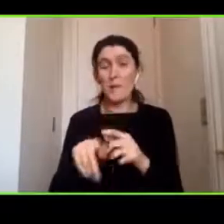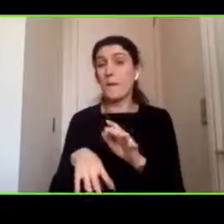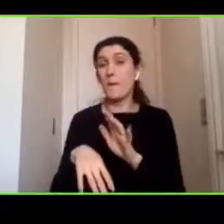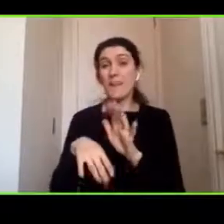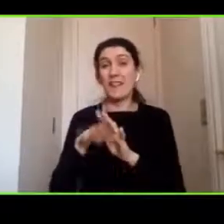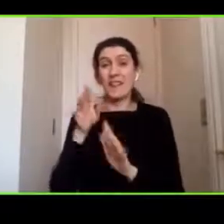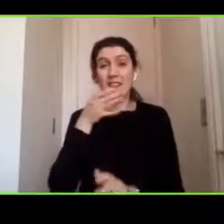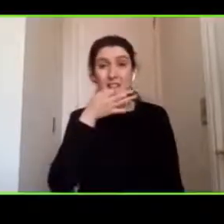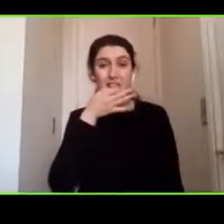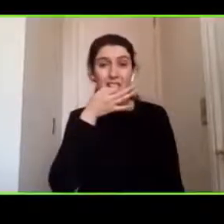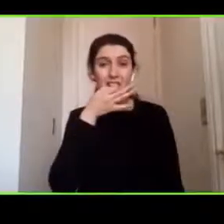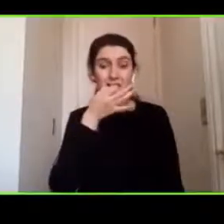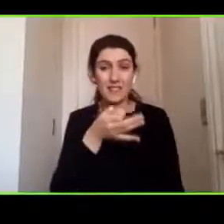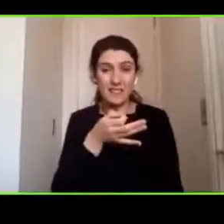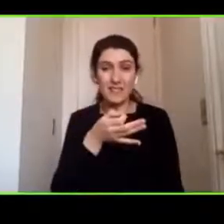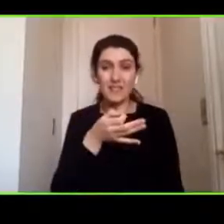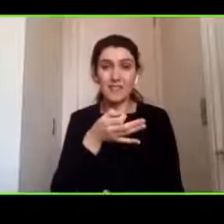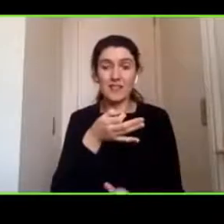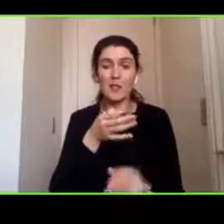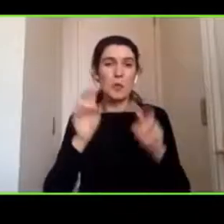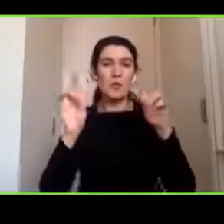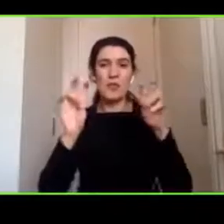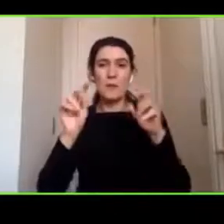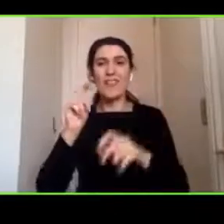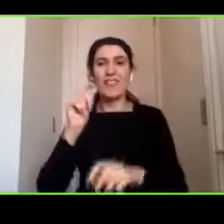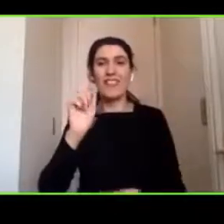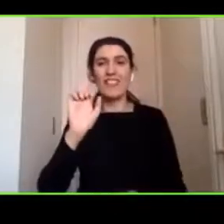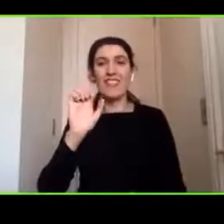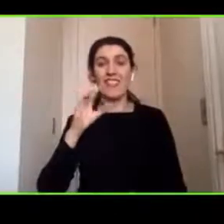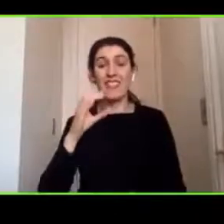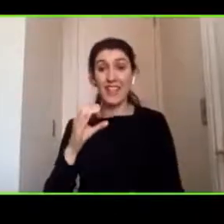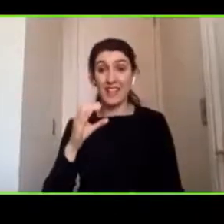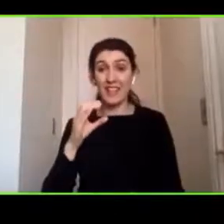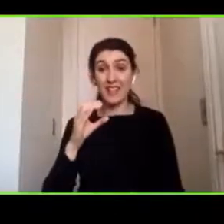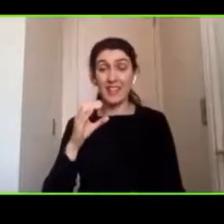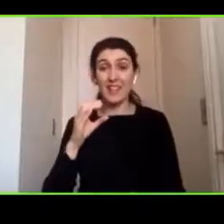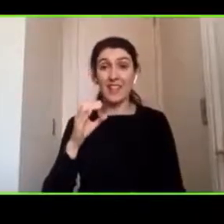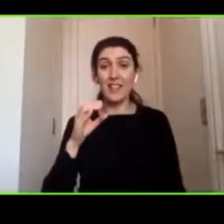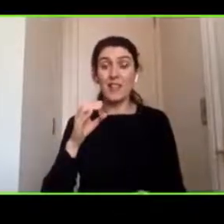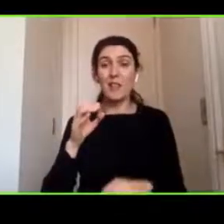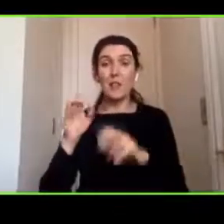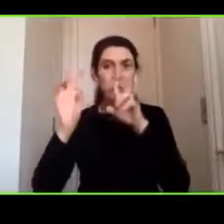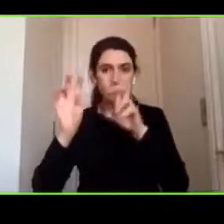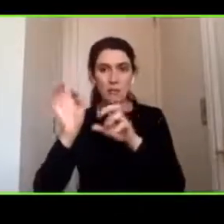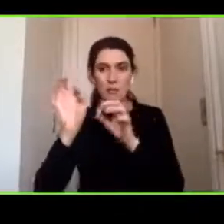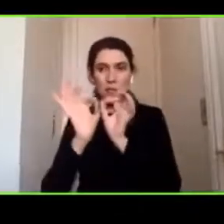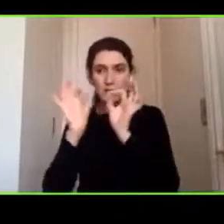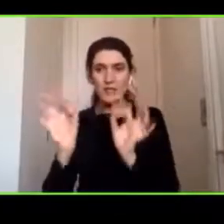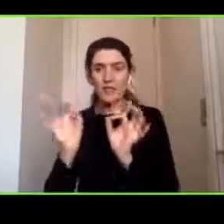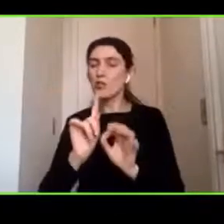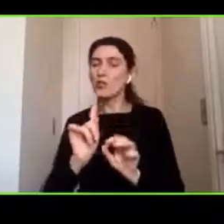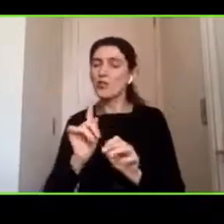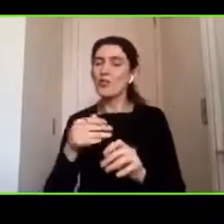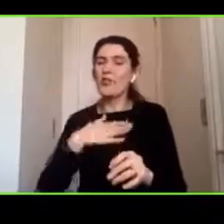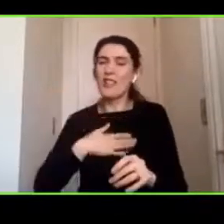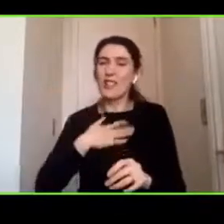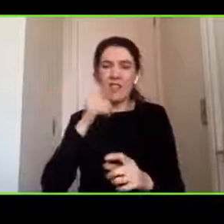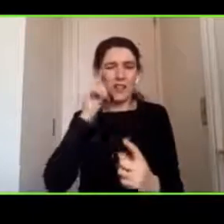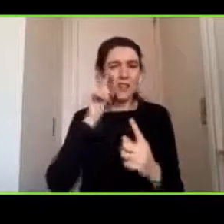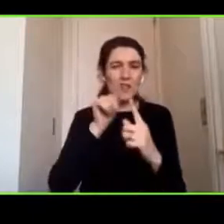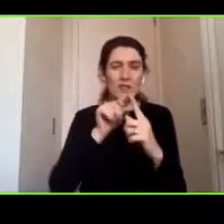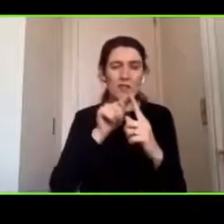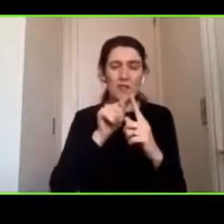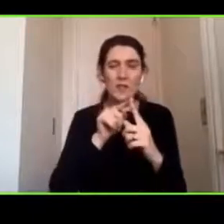del TEC como lesión es también la prevención efectivamente los niños recién